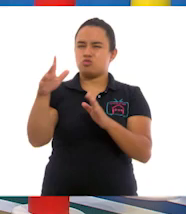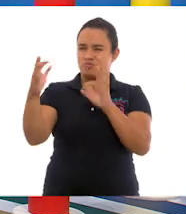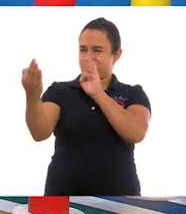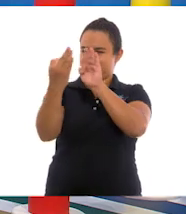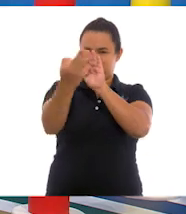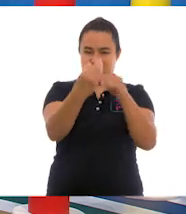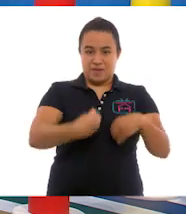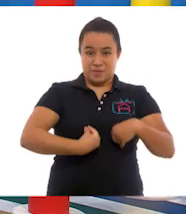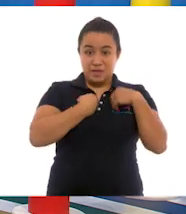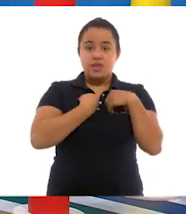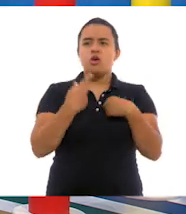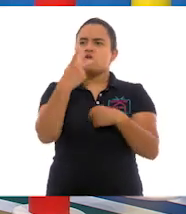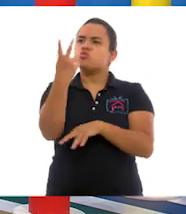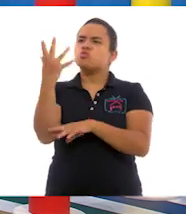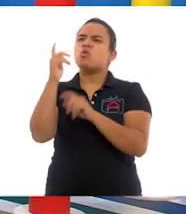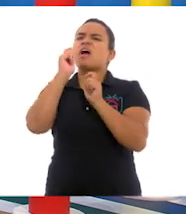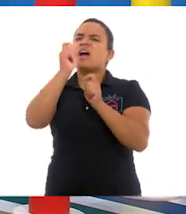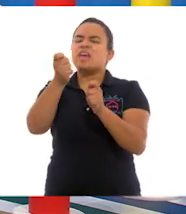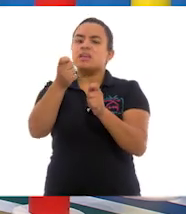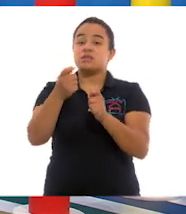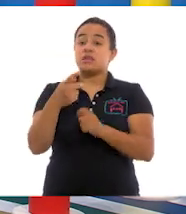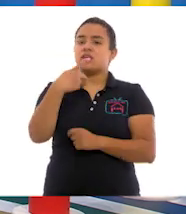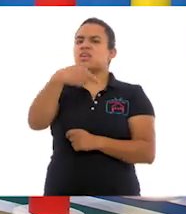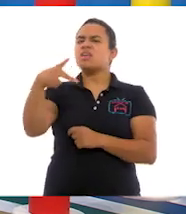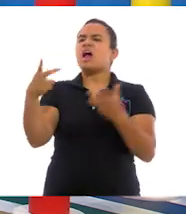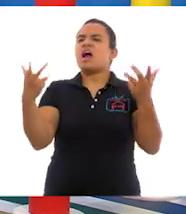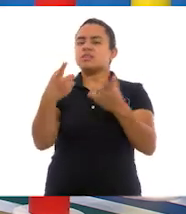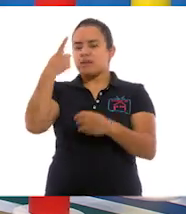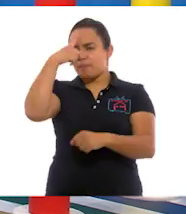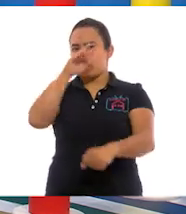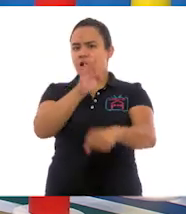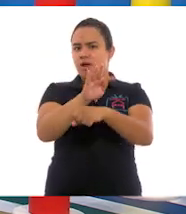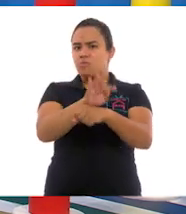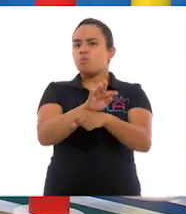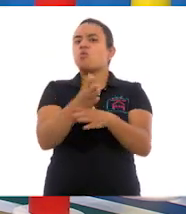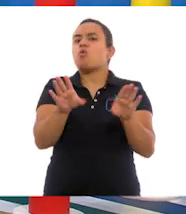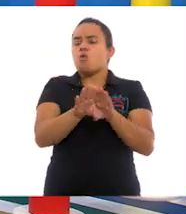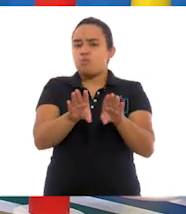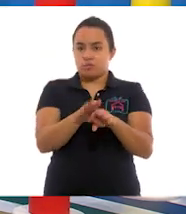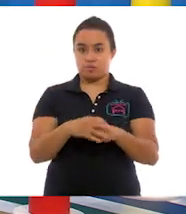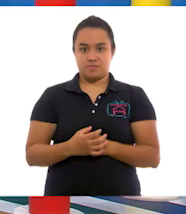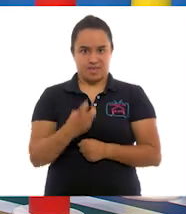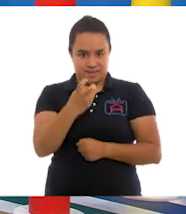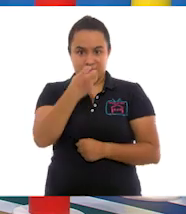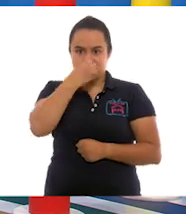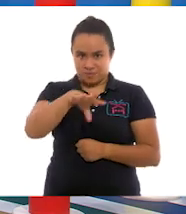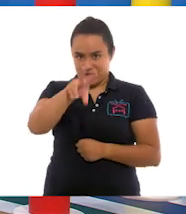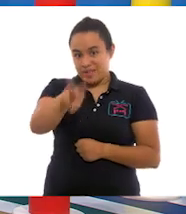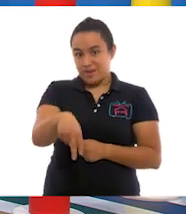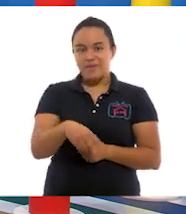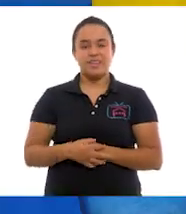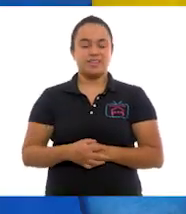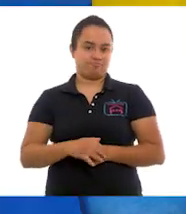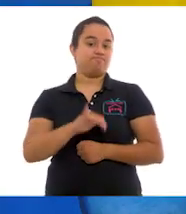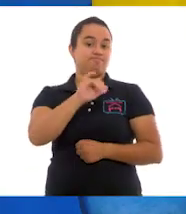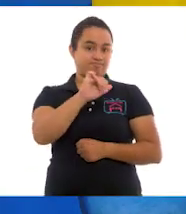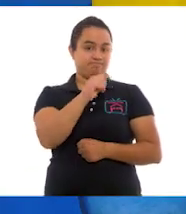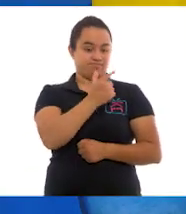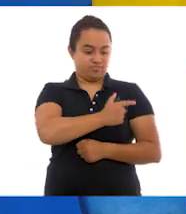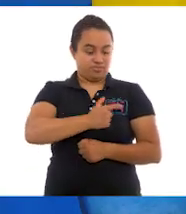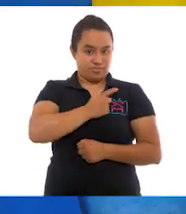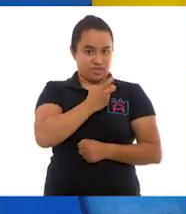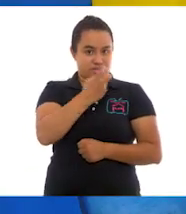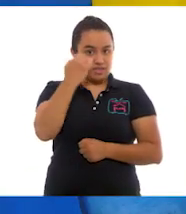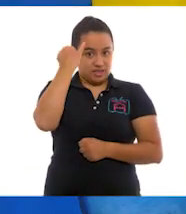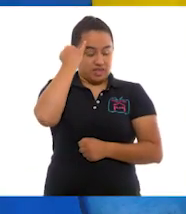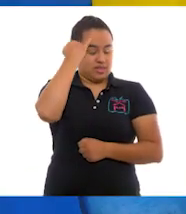comunidad y nos expliquen qué acciones se llevan a cabo para cuidar el medio ambiente? Eso sería muy padre, ¿no? Sí. Sí, me gusta.